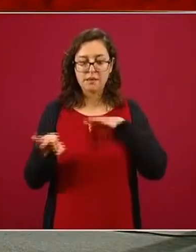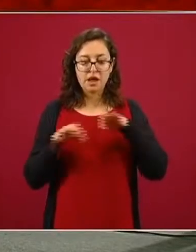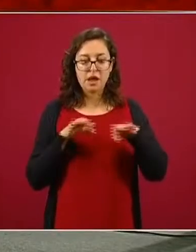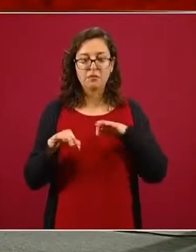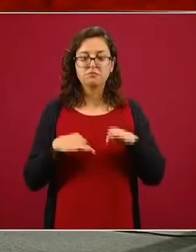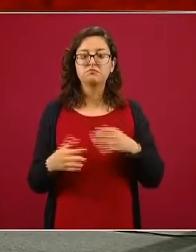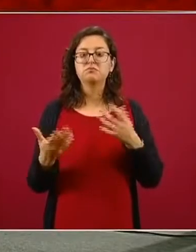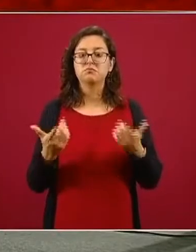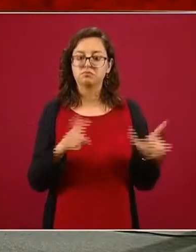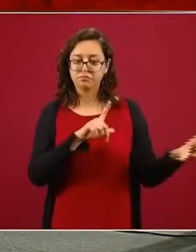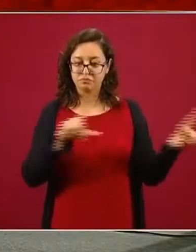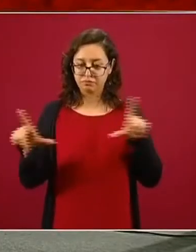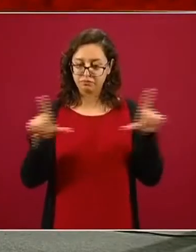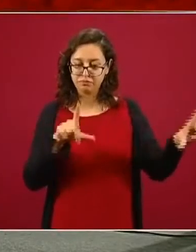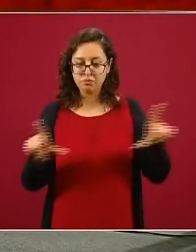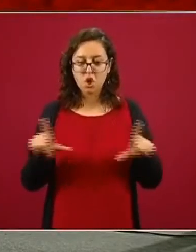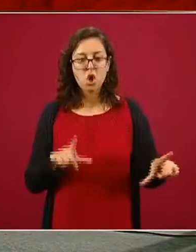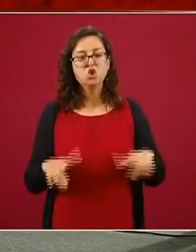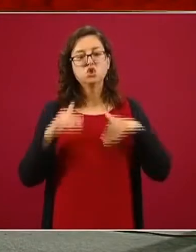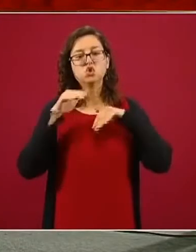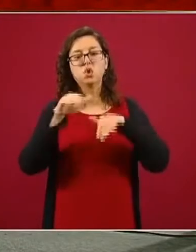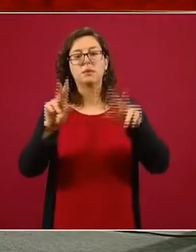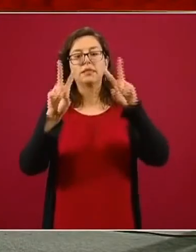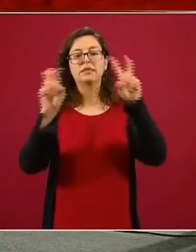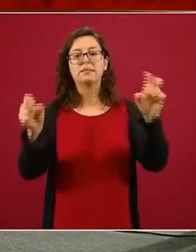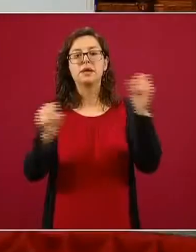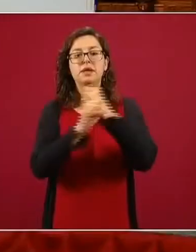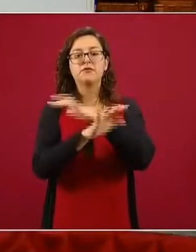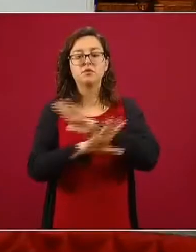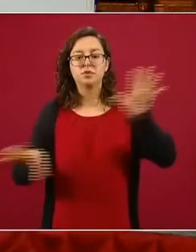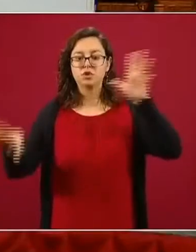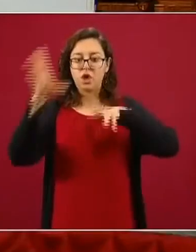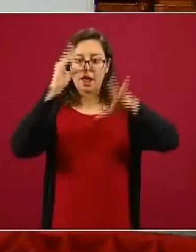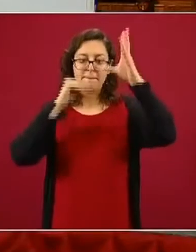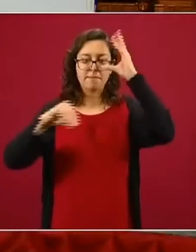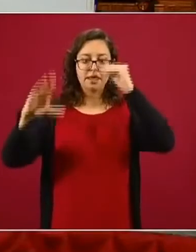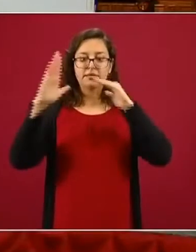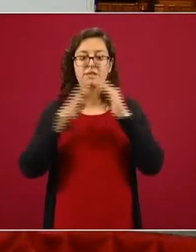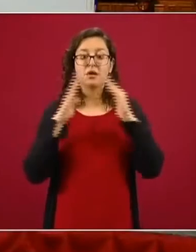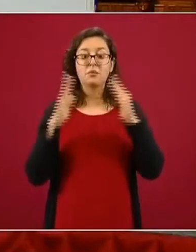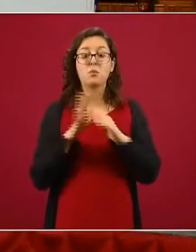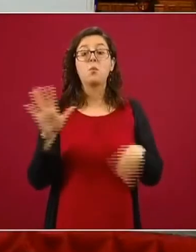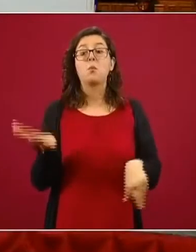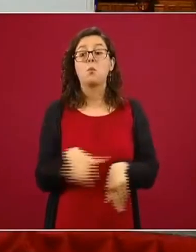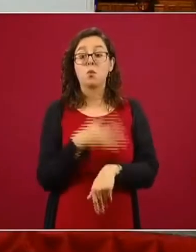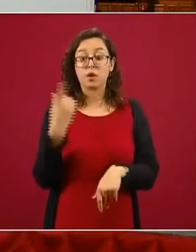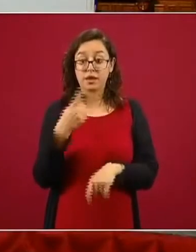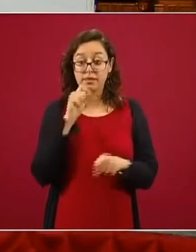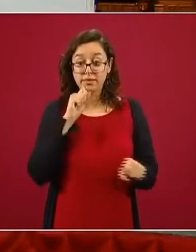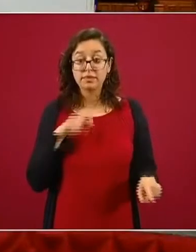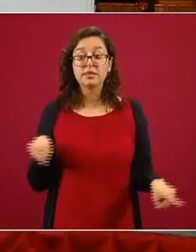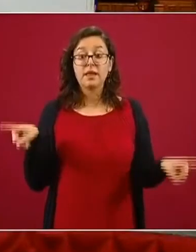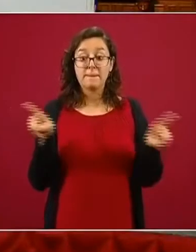presentación sobre los datos duros de Aprende en Casa, porque además de todo,